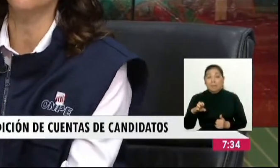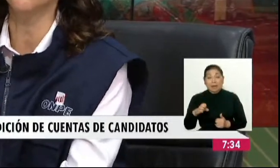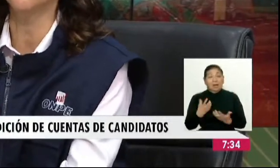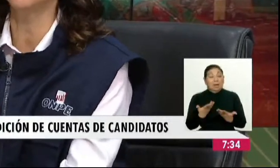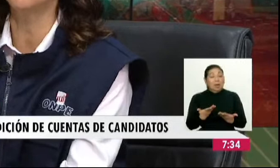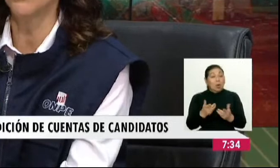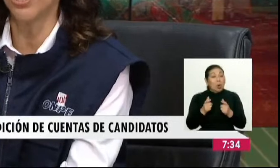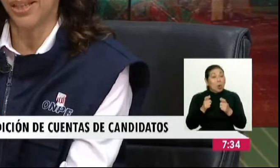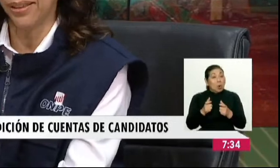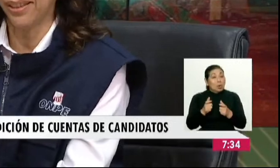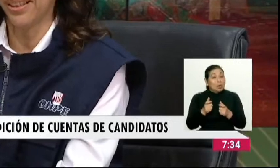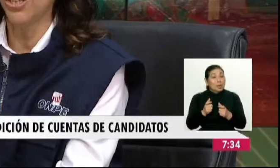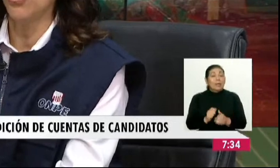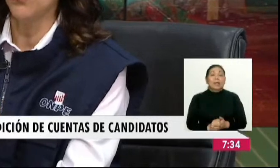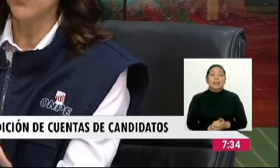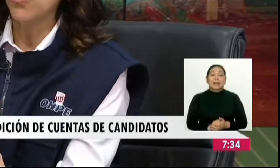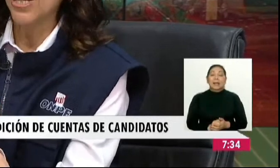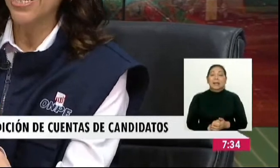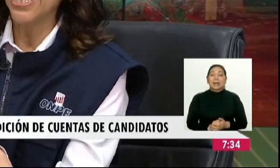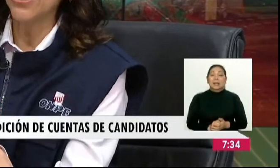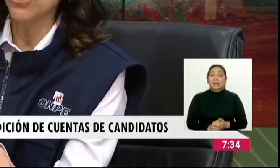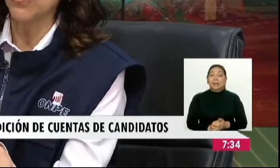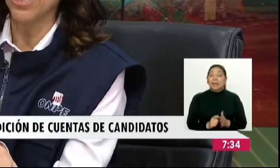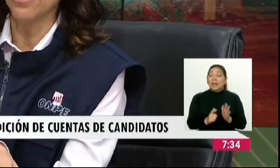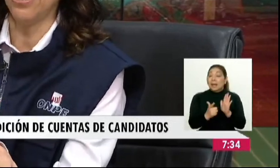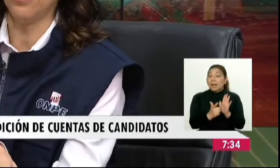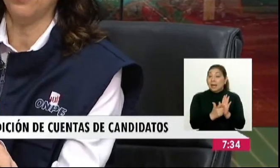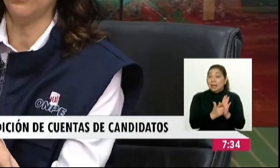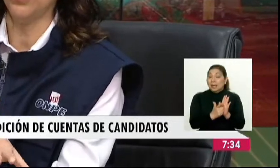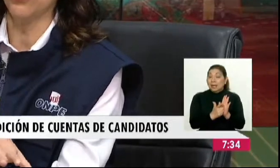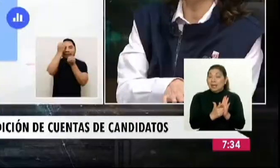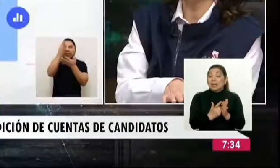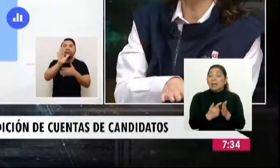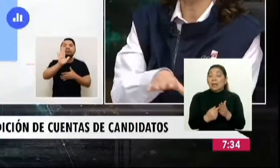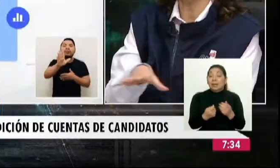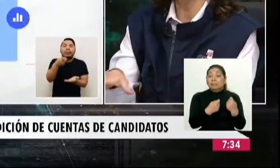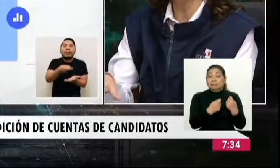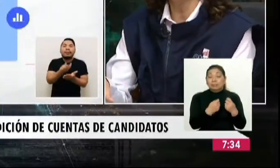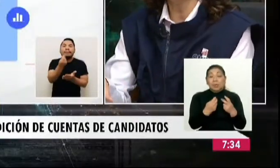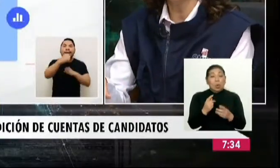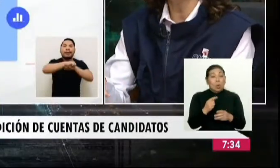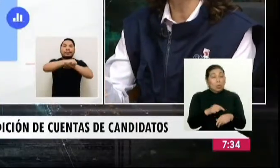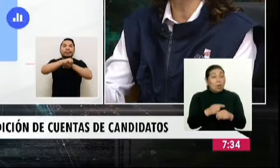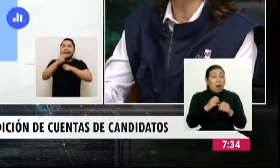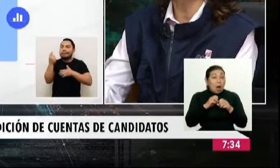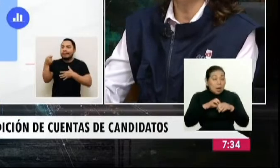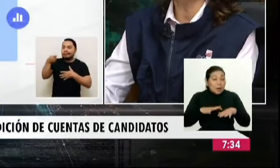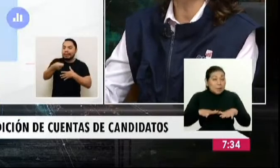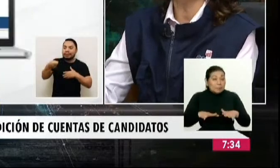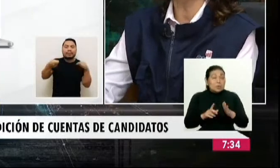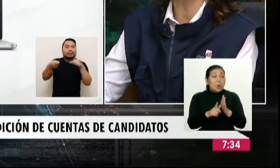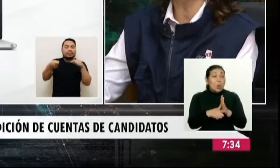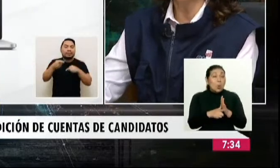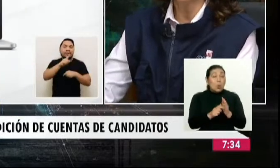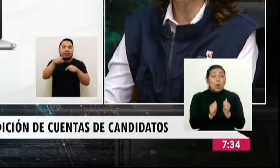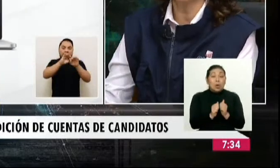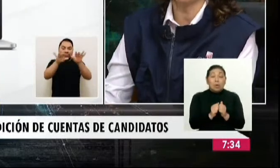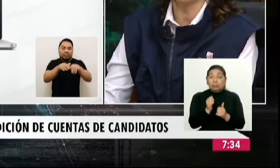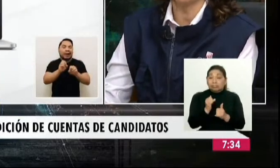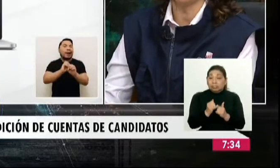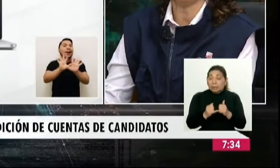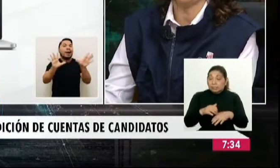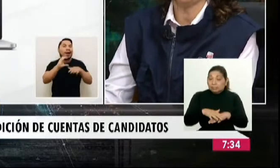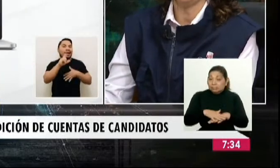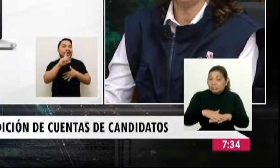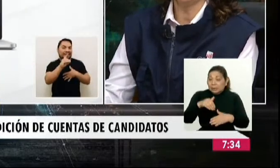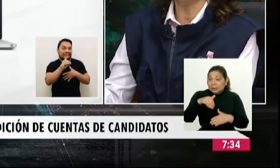suerte de control concurrente. La ley nos obliga a hacer una supervisión durante la campaña y luego concluido el